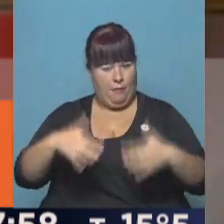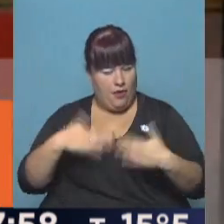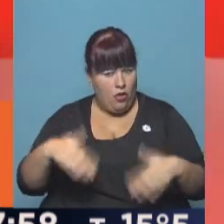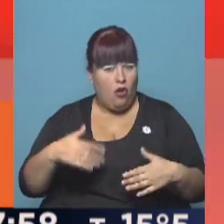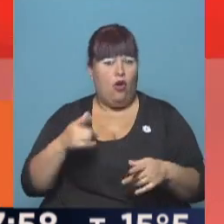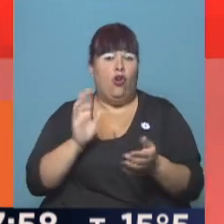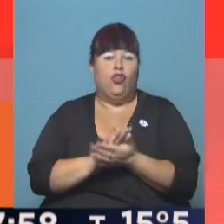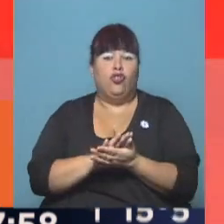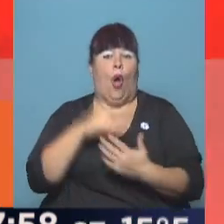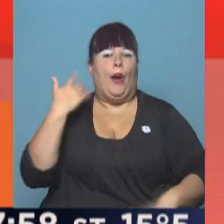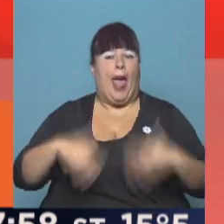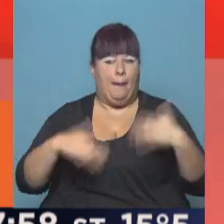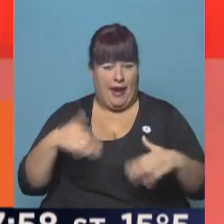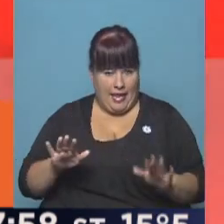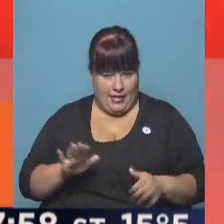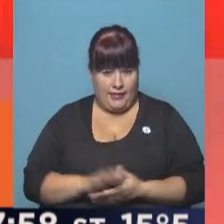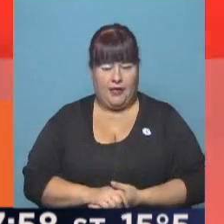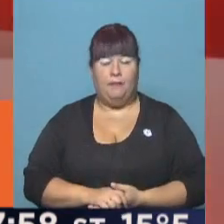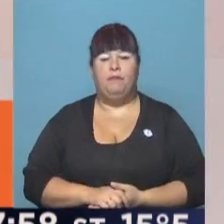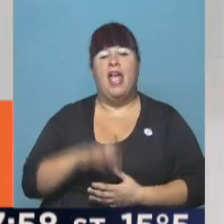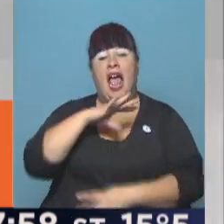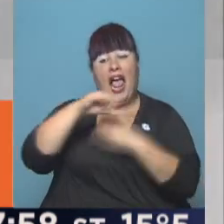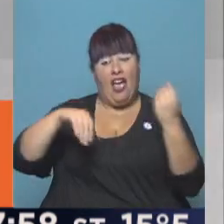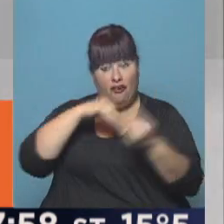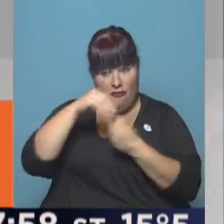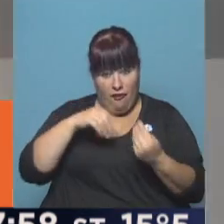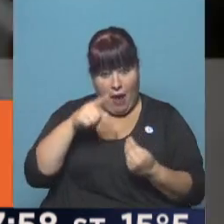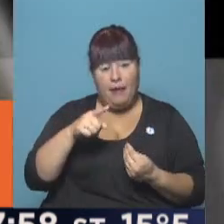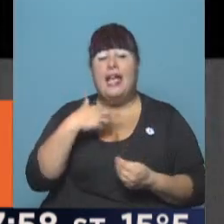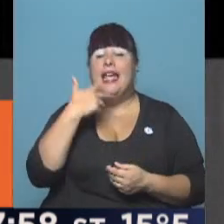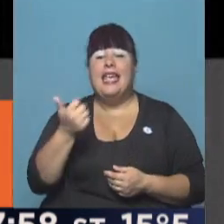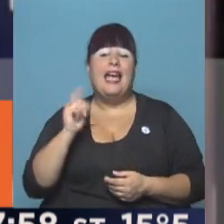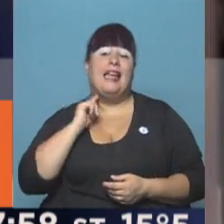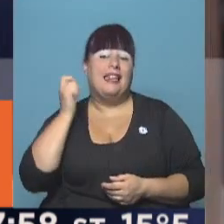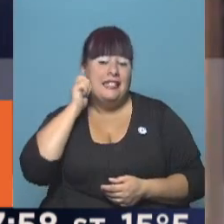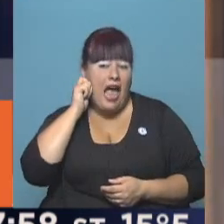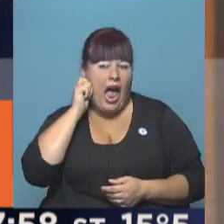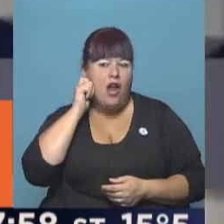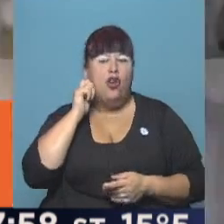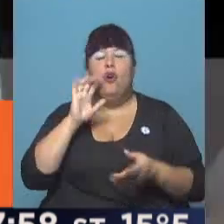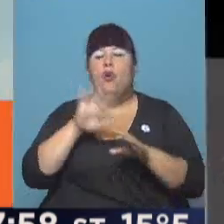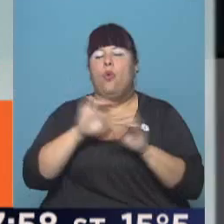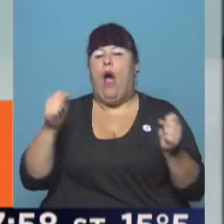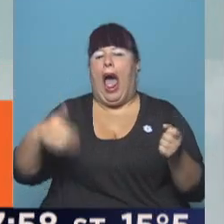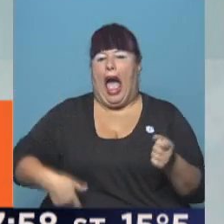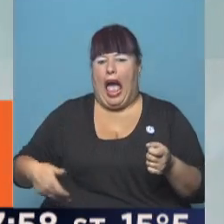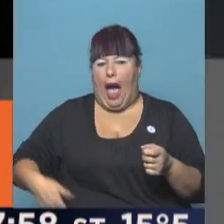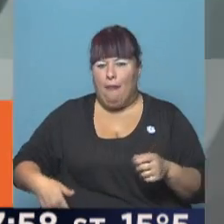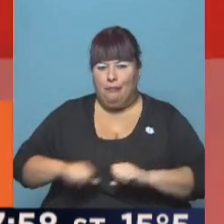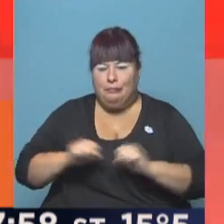frente a una emergencia. Una familia cuya hija de 13 años presentó un cuadro de apendicitis